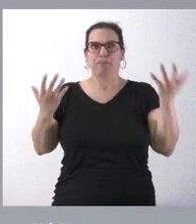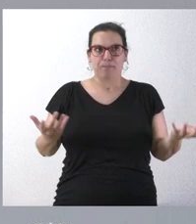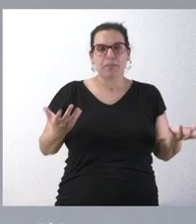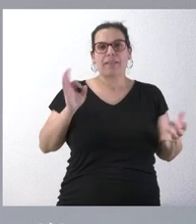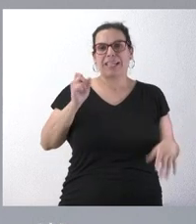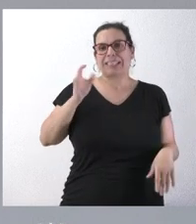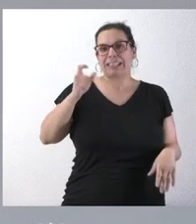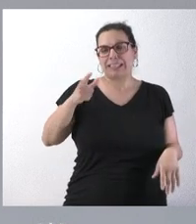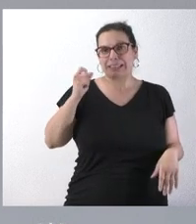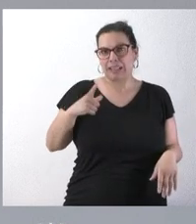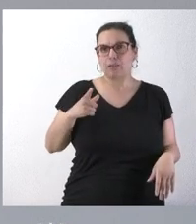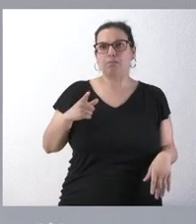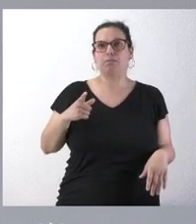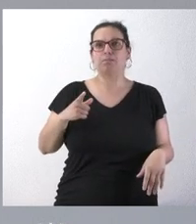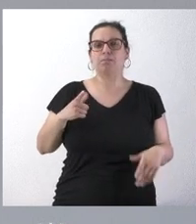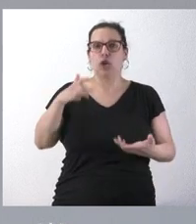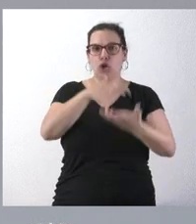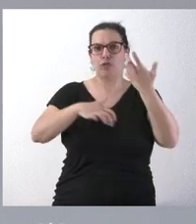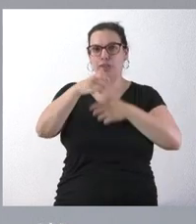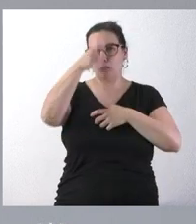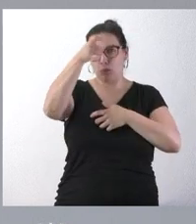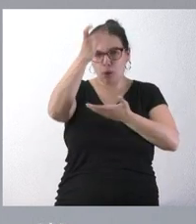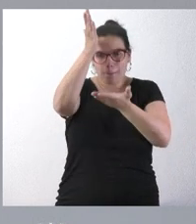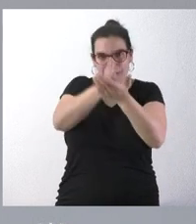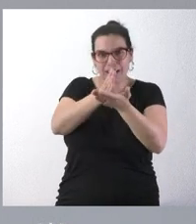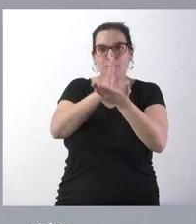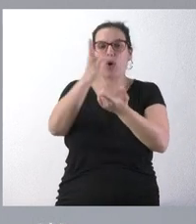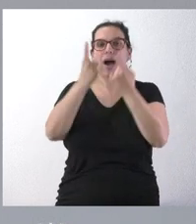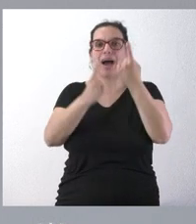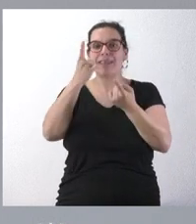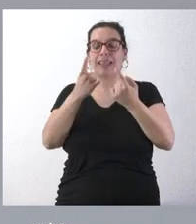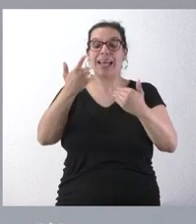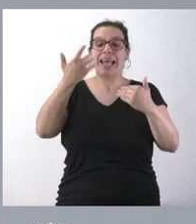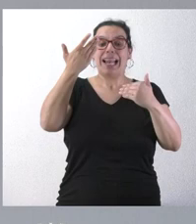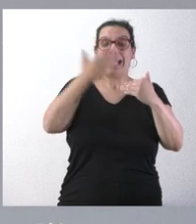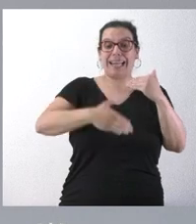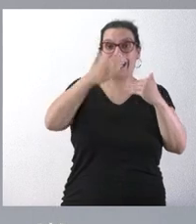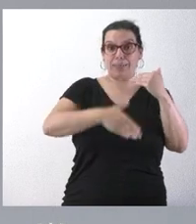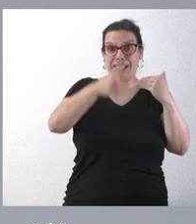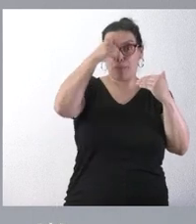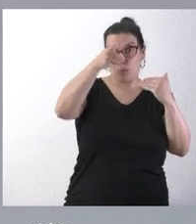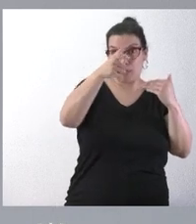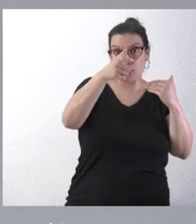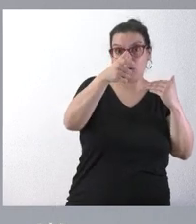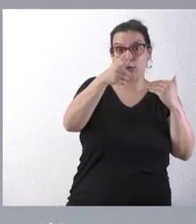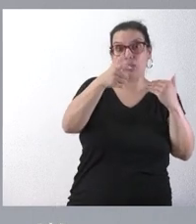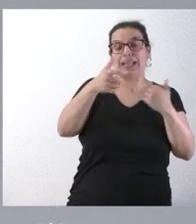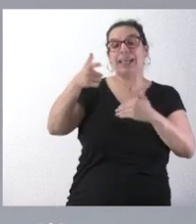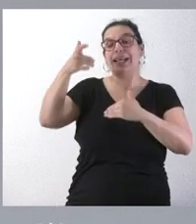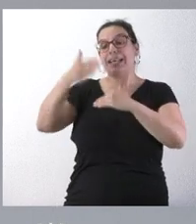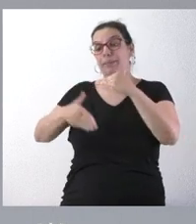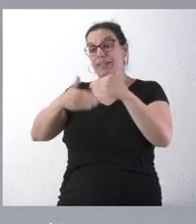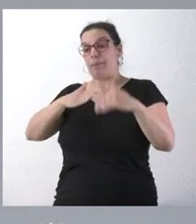conflictos entre municipios porque a veces se confunde lo que es el límite jurisdiccional del municipio con lo que son las